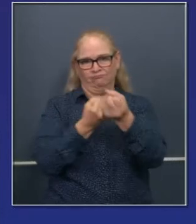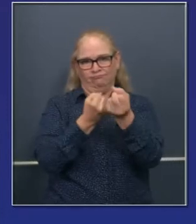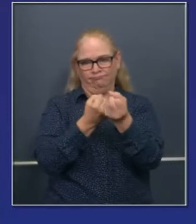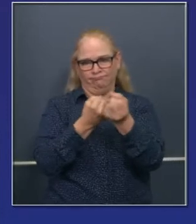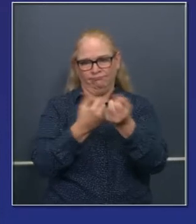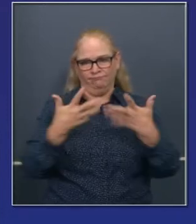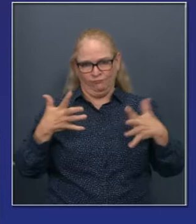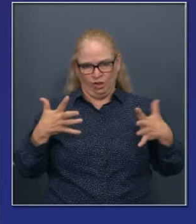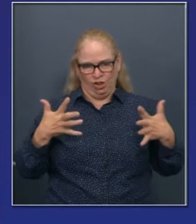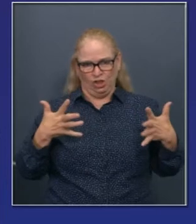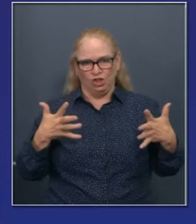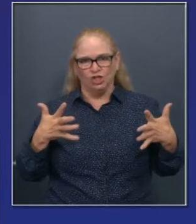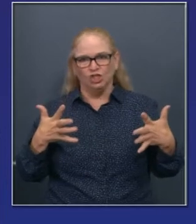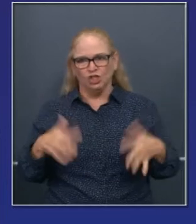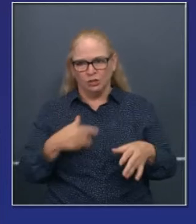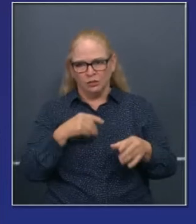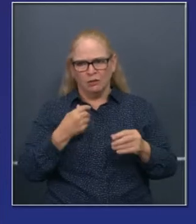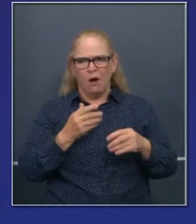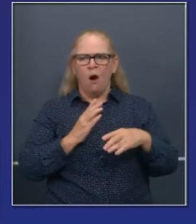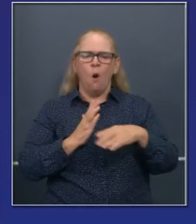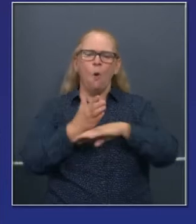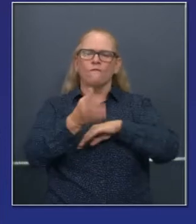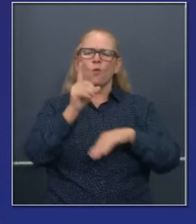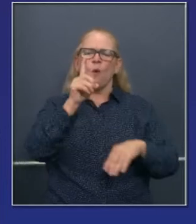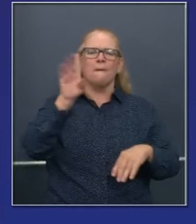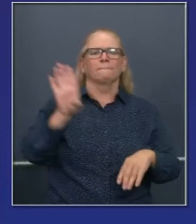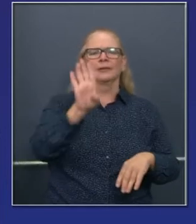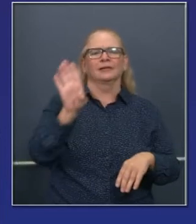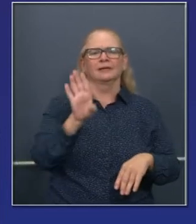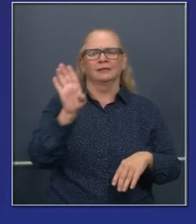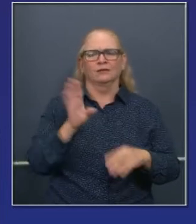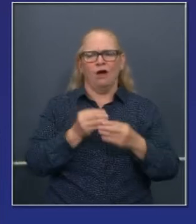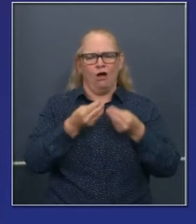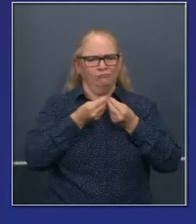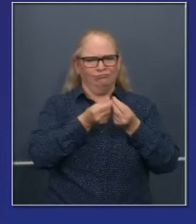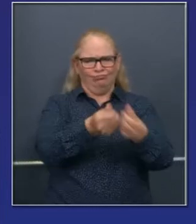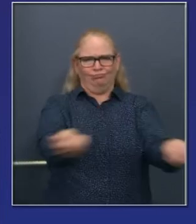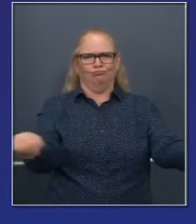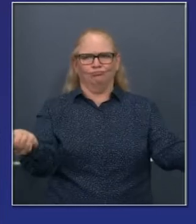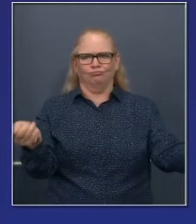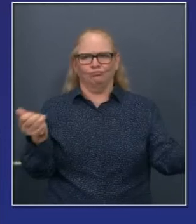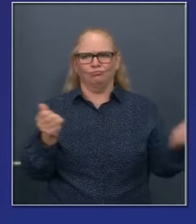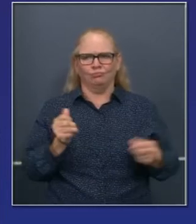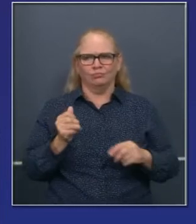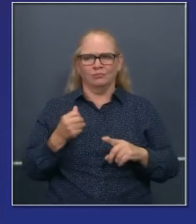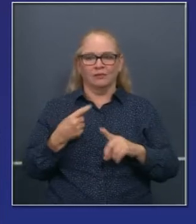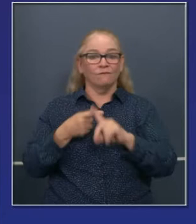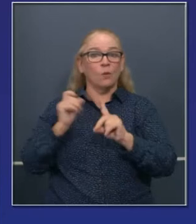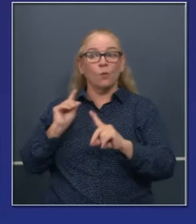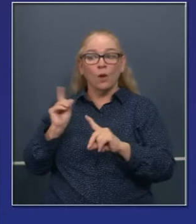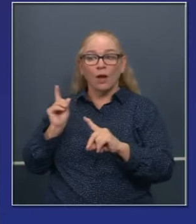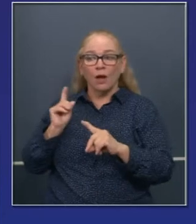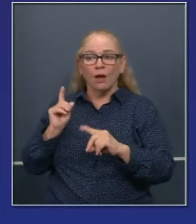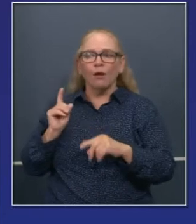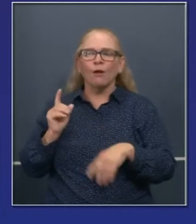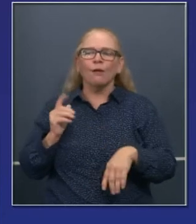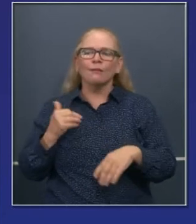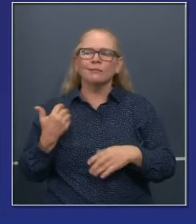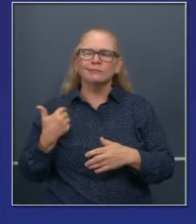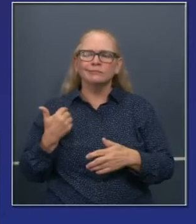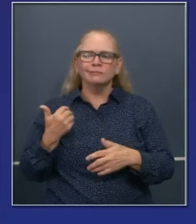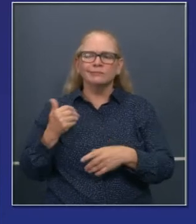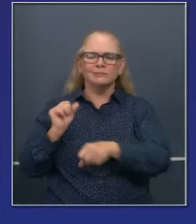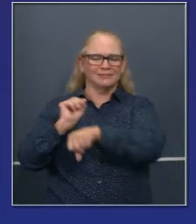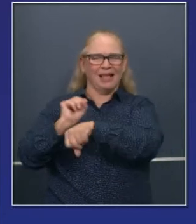mil millones de dólares a través de nuestro programa de créditos de impuestos. No conozco ningún otro estado que ha proporcionado